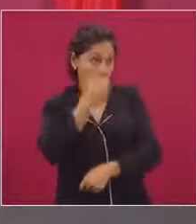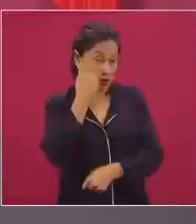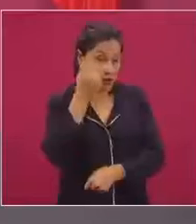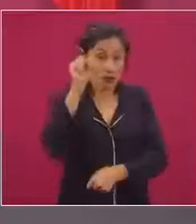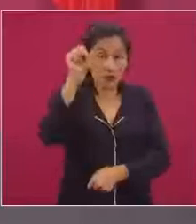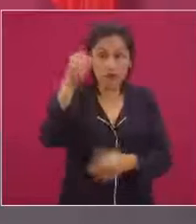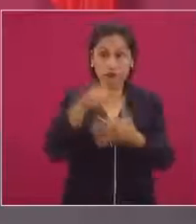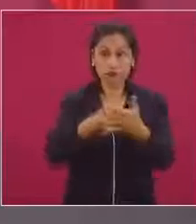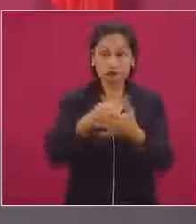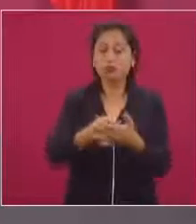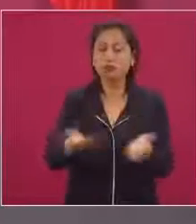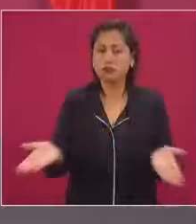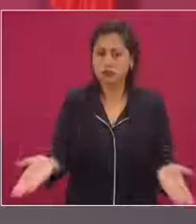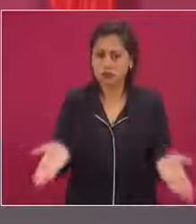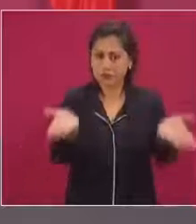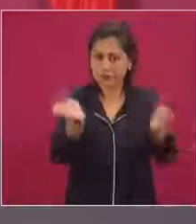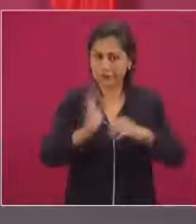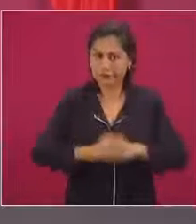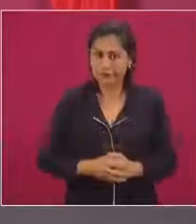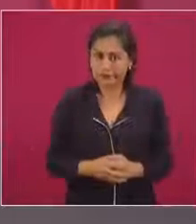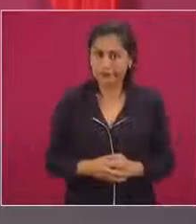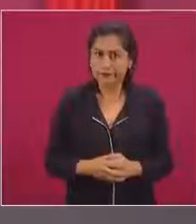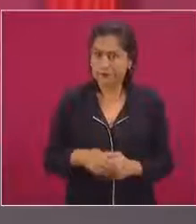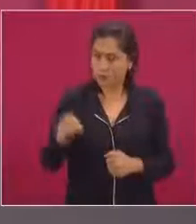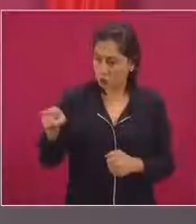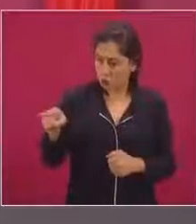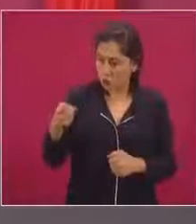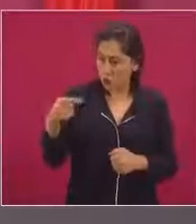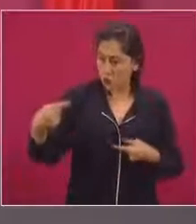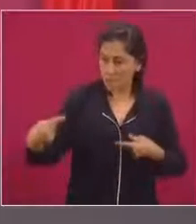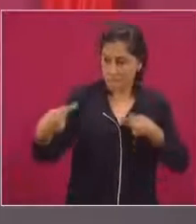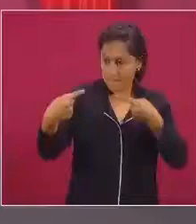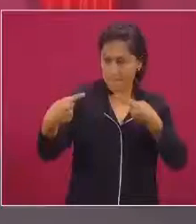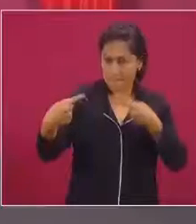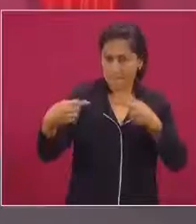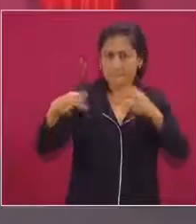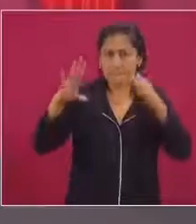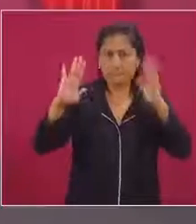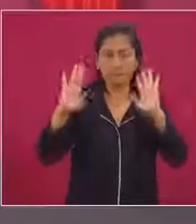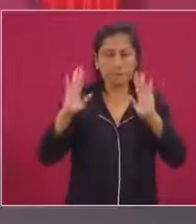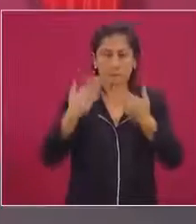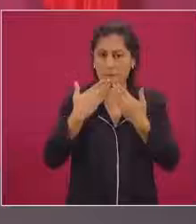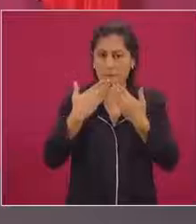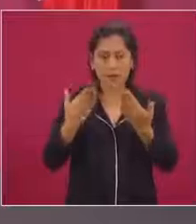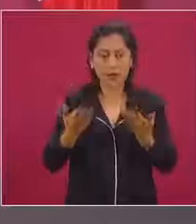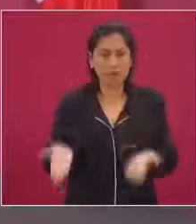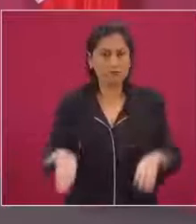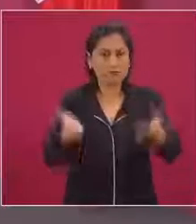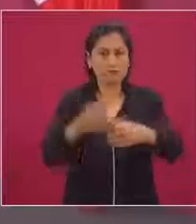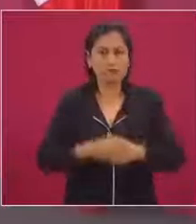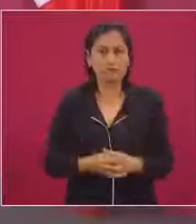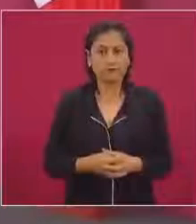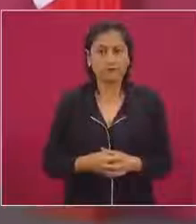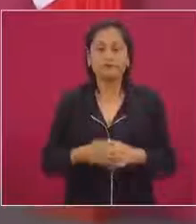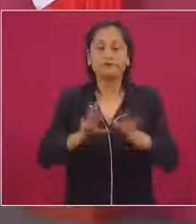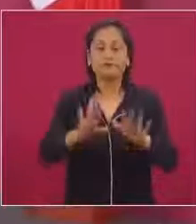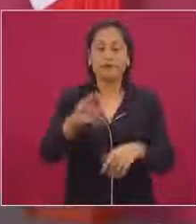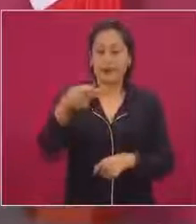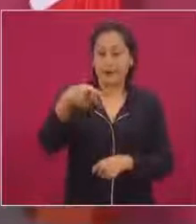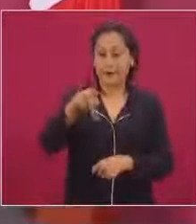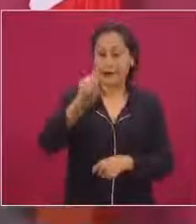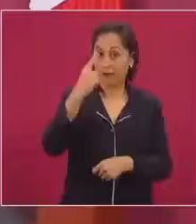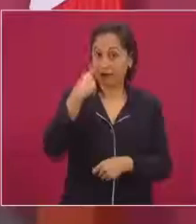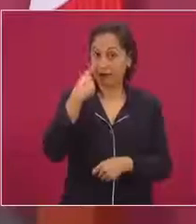Lo que sucede es que ellos tenían un trato